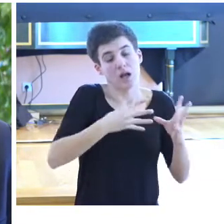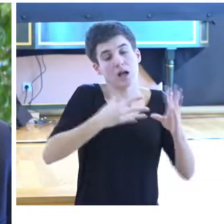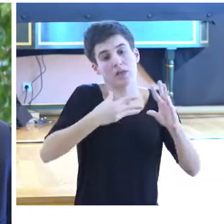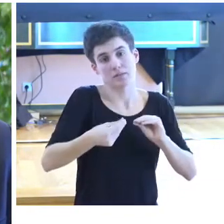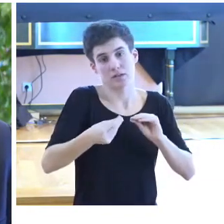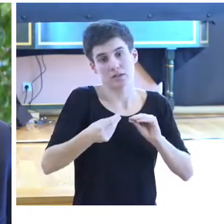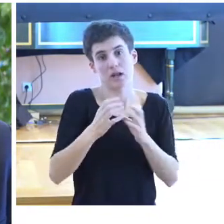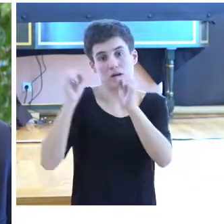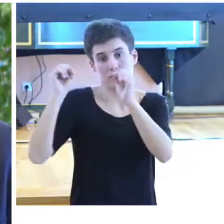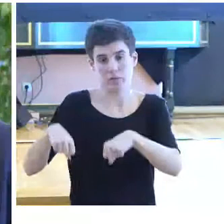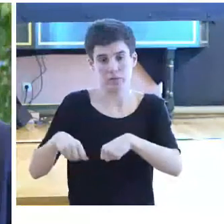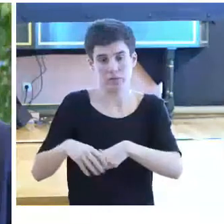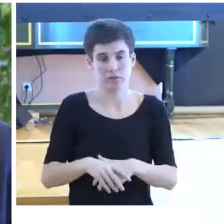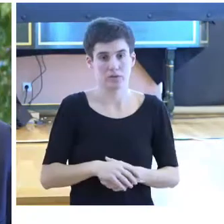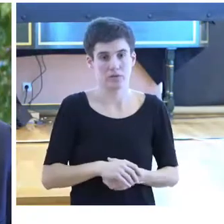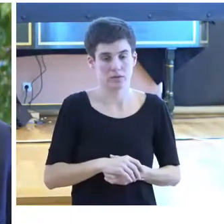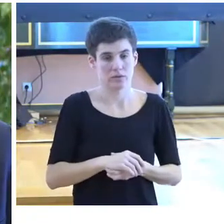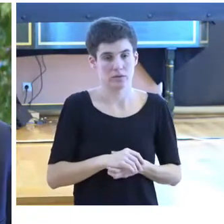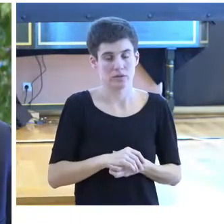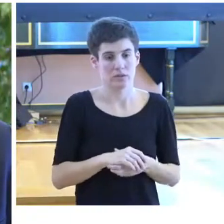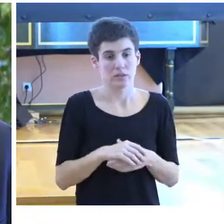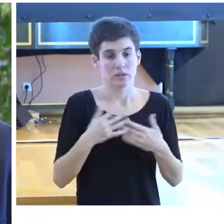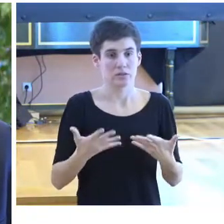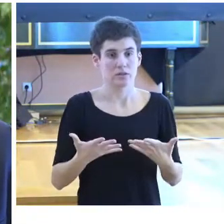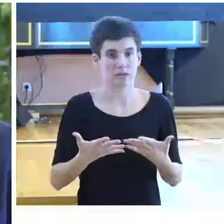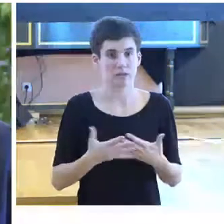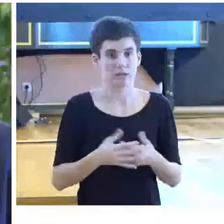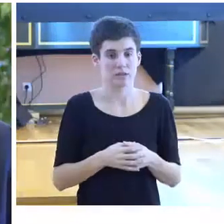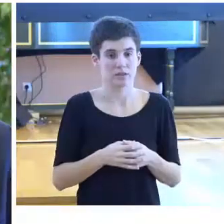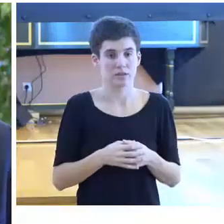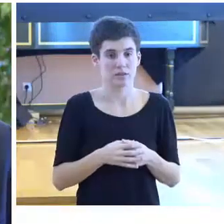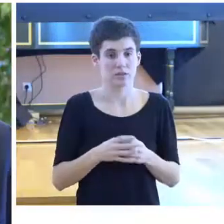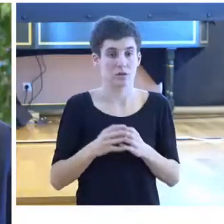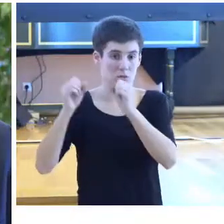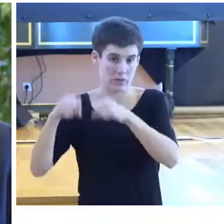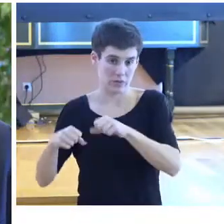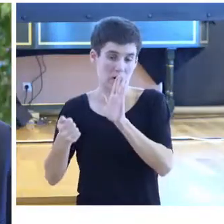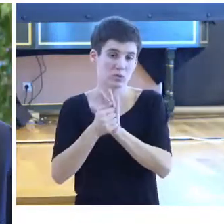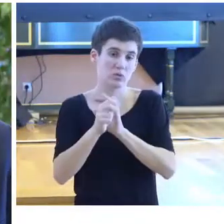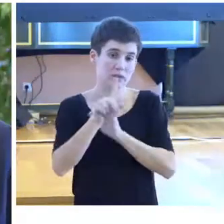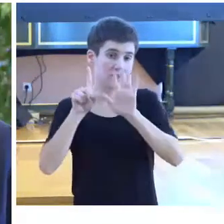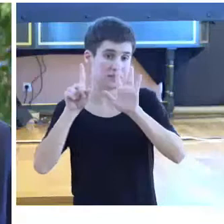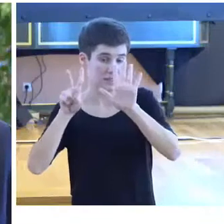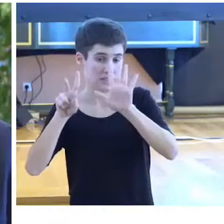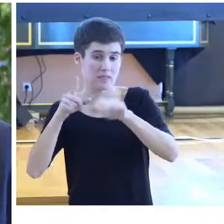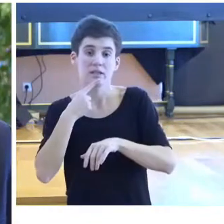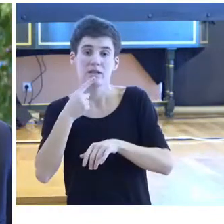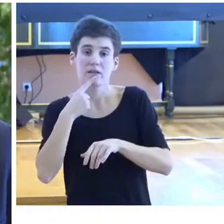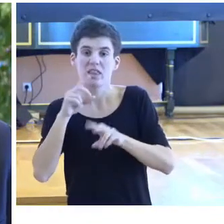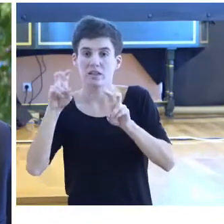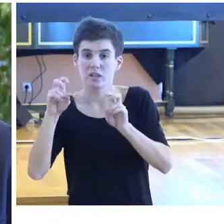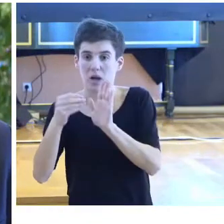convención. Y, por tanto, como la convención dice en su artículo 27, que recoge el tema